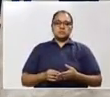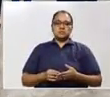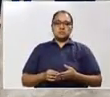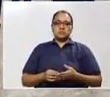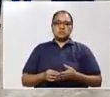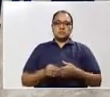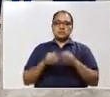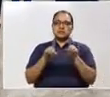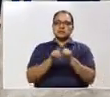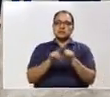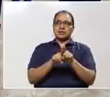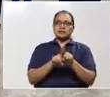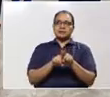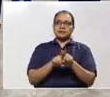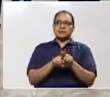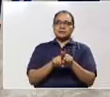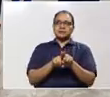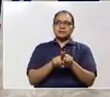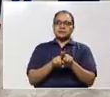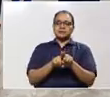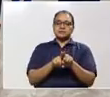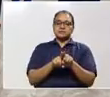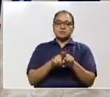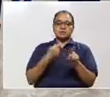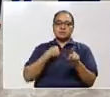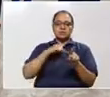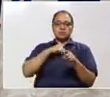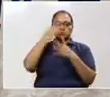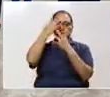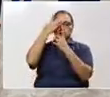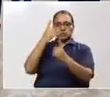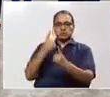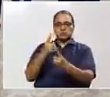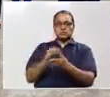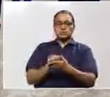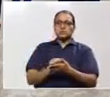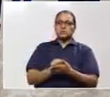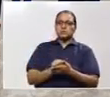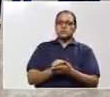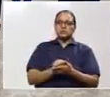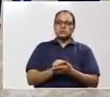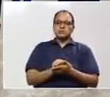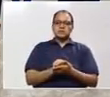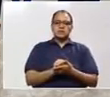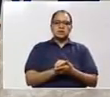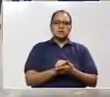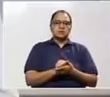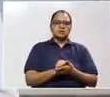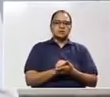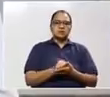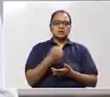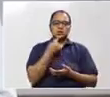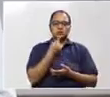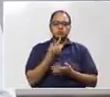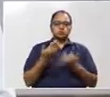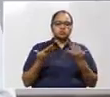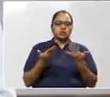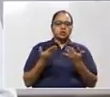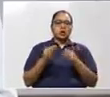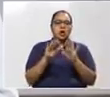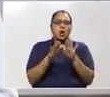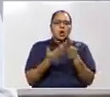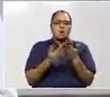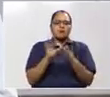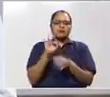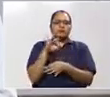hemos decidido construir un mecanismo de alivio